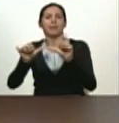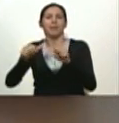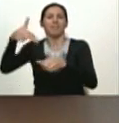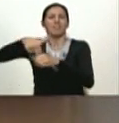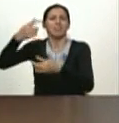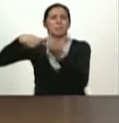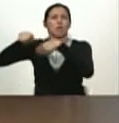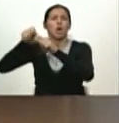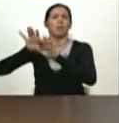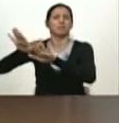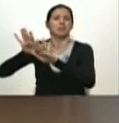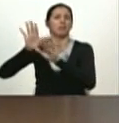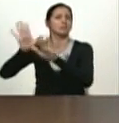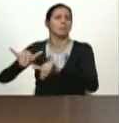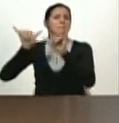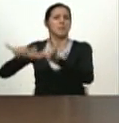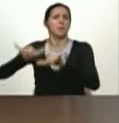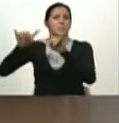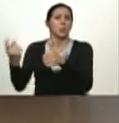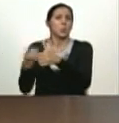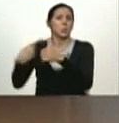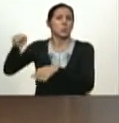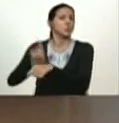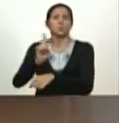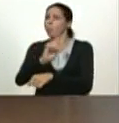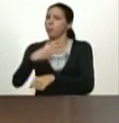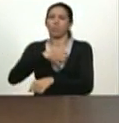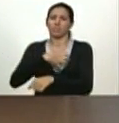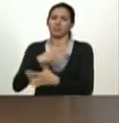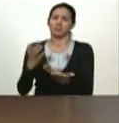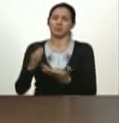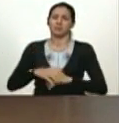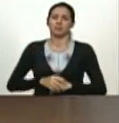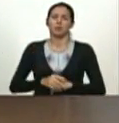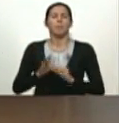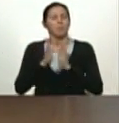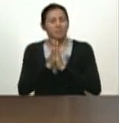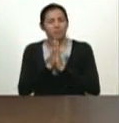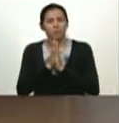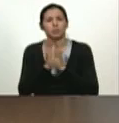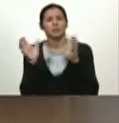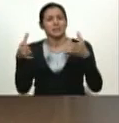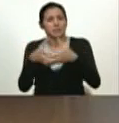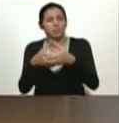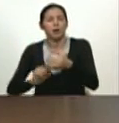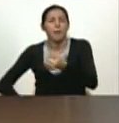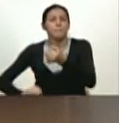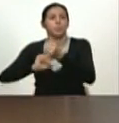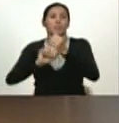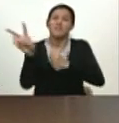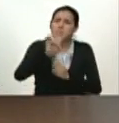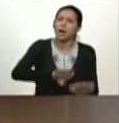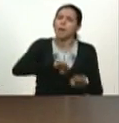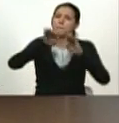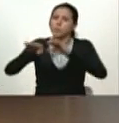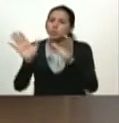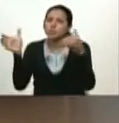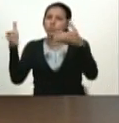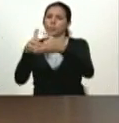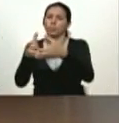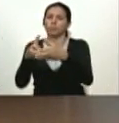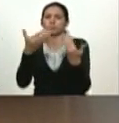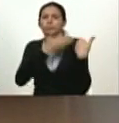Así que he conformado un equipo y pido a Venezuela todo el apoyo de este equipo. Pido en primer lugar a la clase obrera